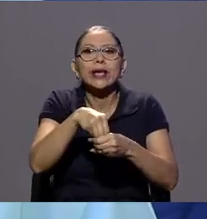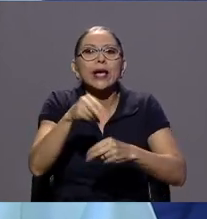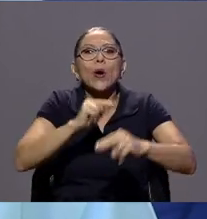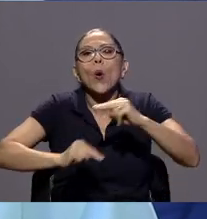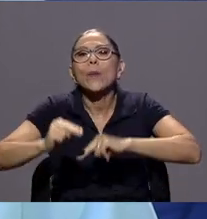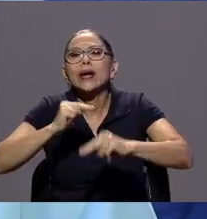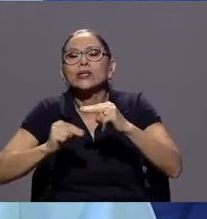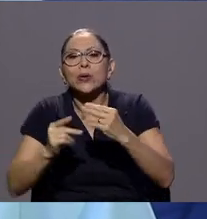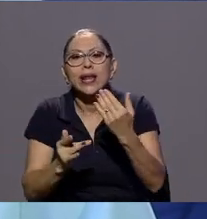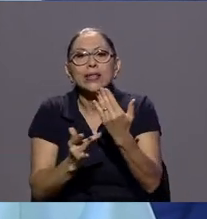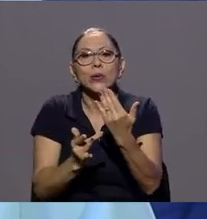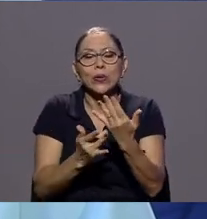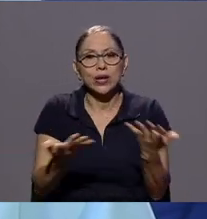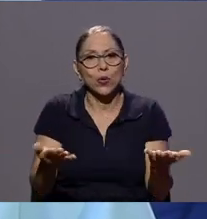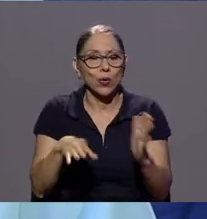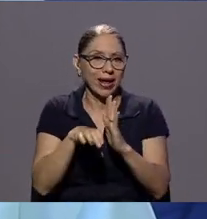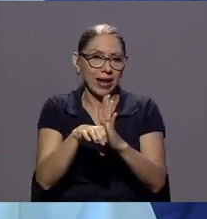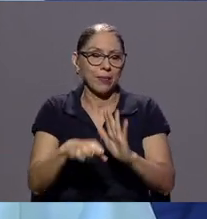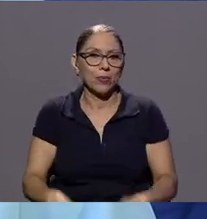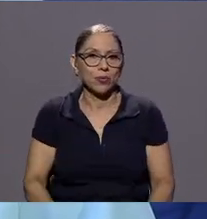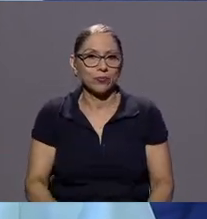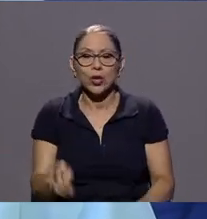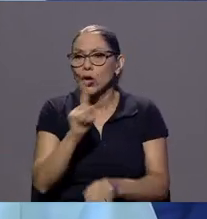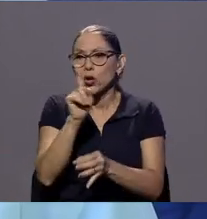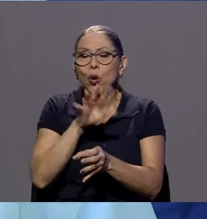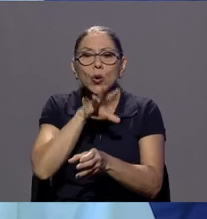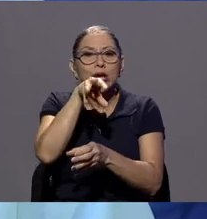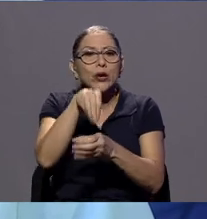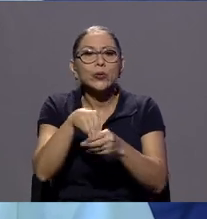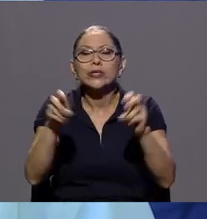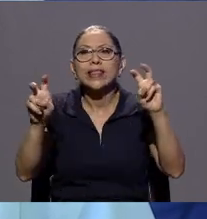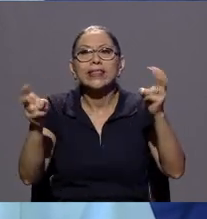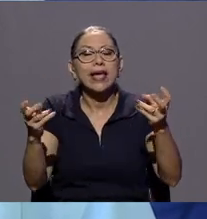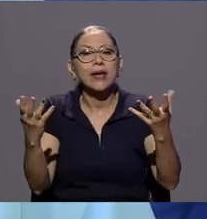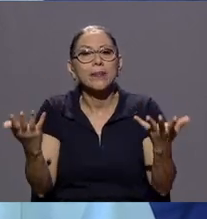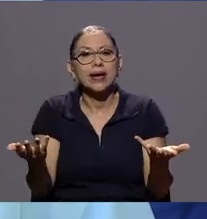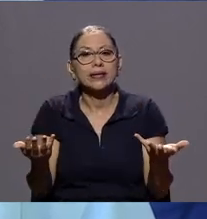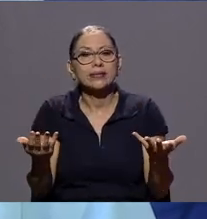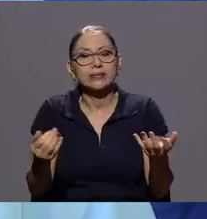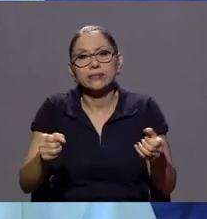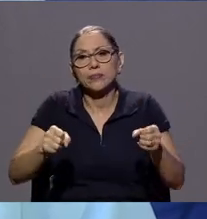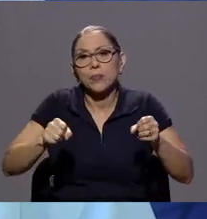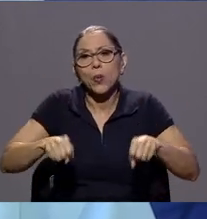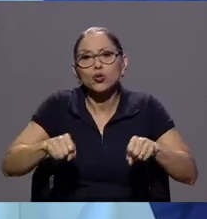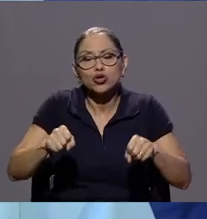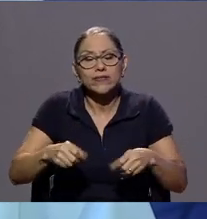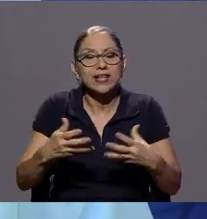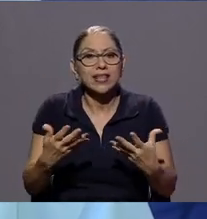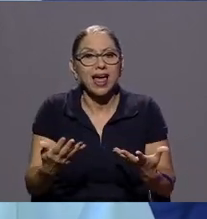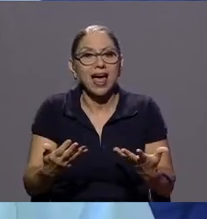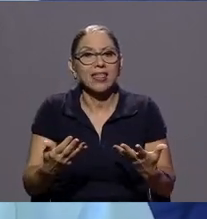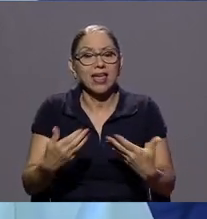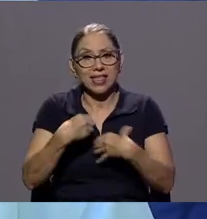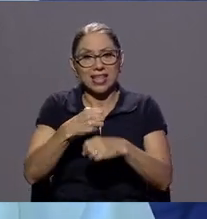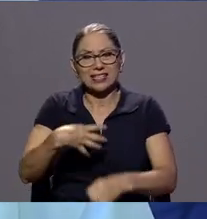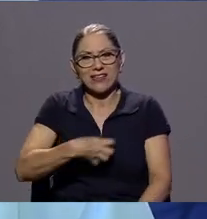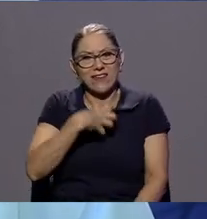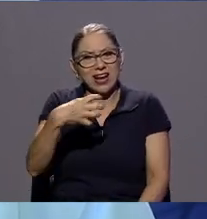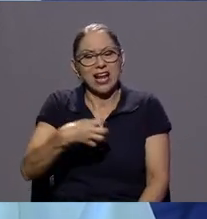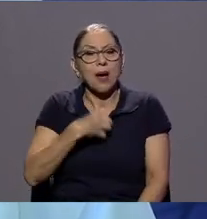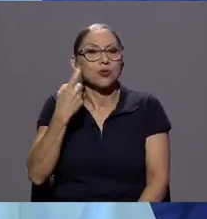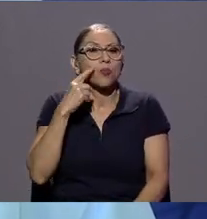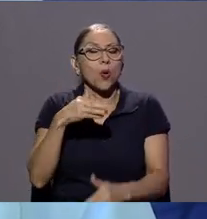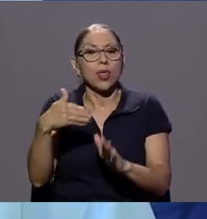incluye este temas como la posibilidad de presentar reclamos por daños y perjuicios